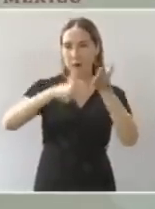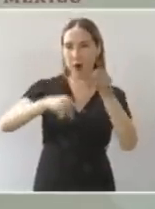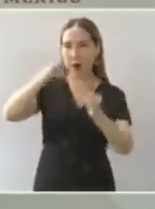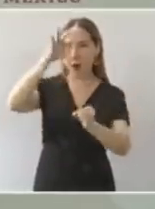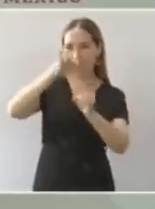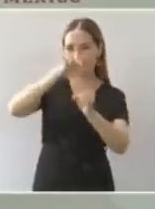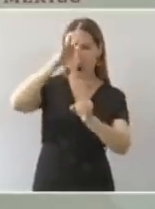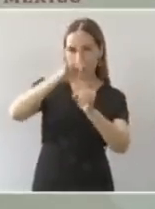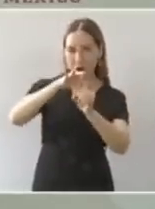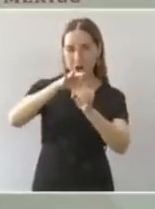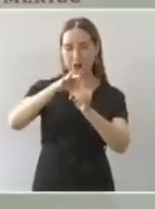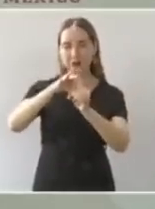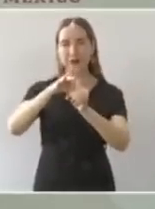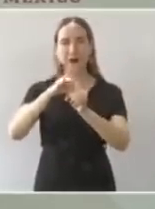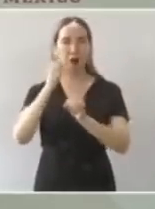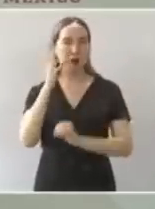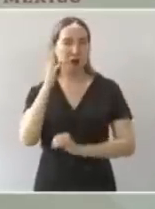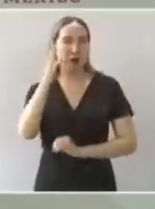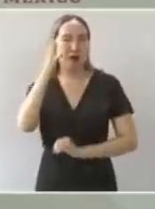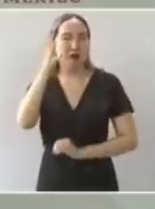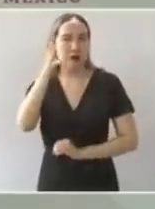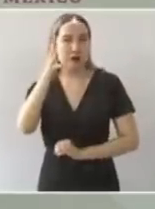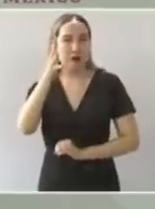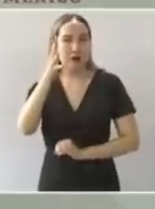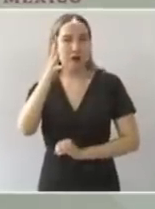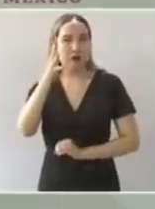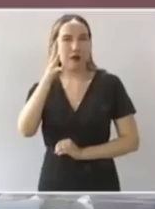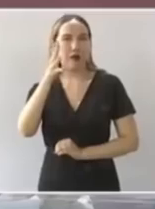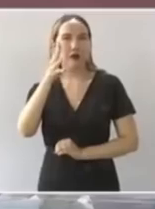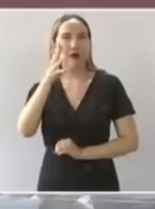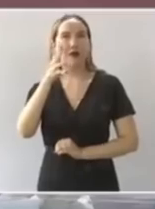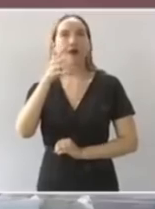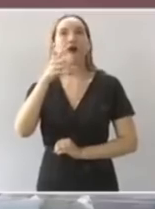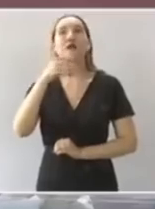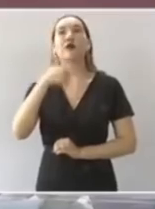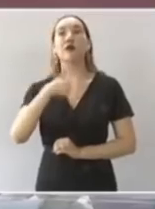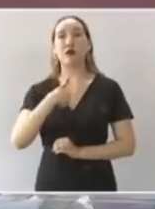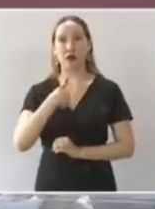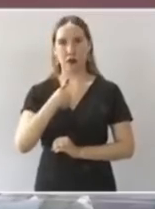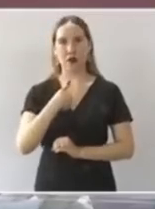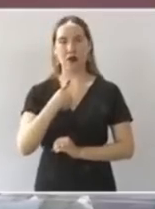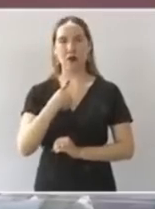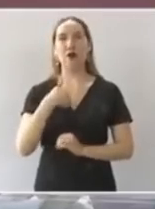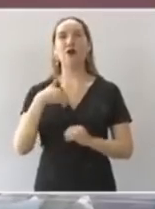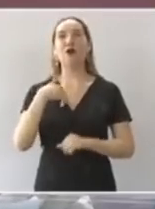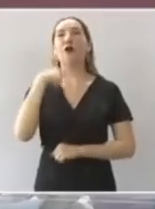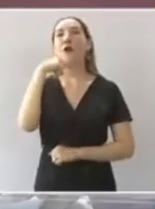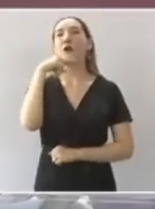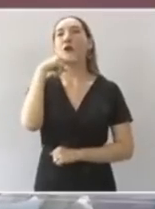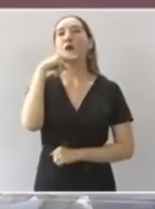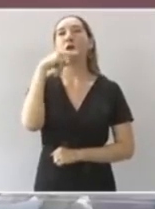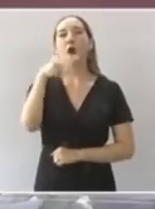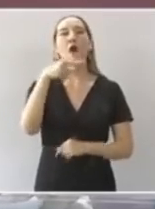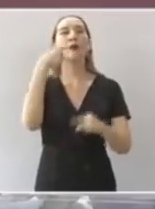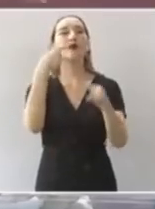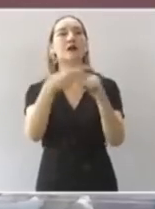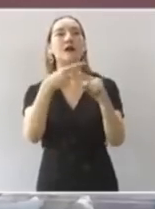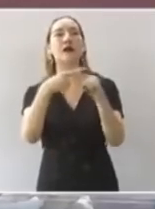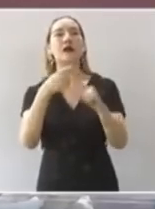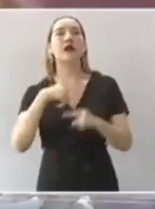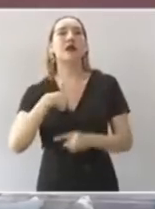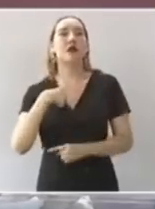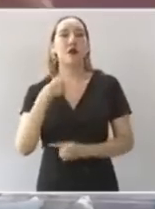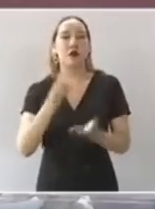posicionado, ahí sí, voy a pronunciarme a favor de que él gane, del